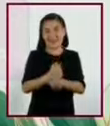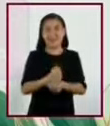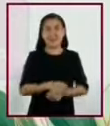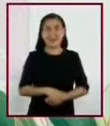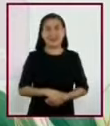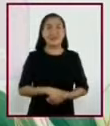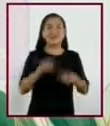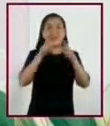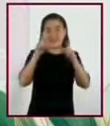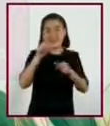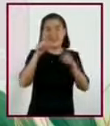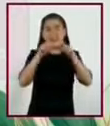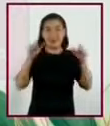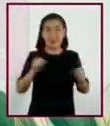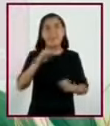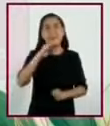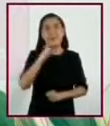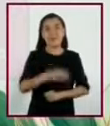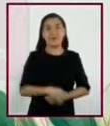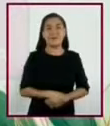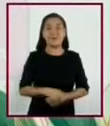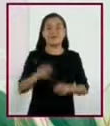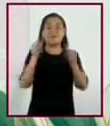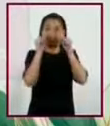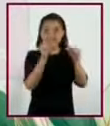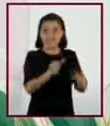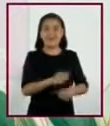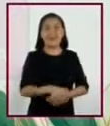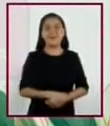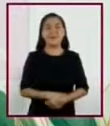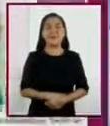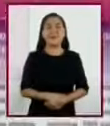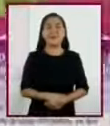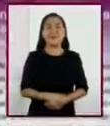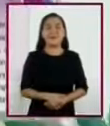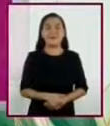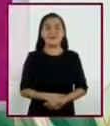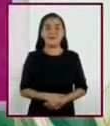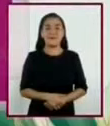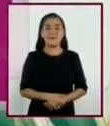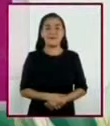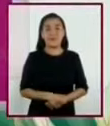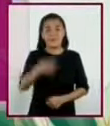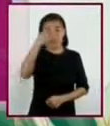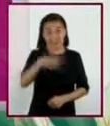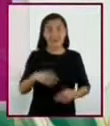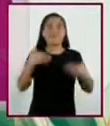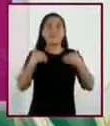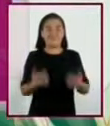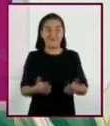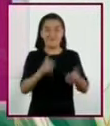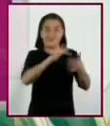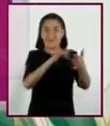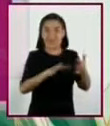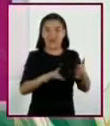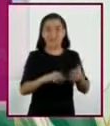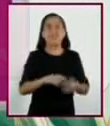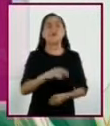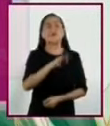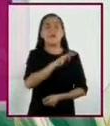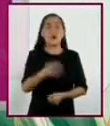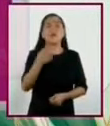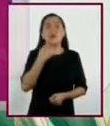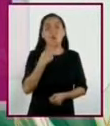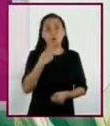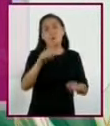Lengua Materna. Pongan mucha atención. Para comprender el texto, podemos utilizar